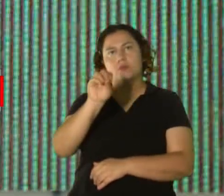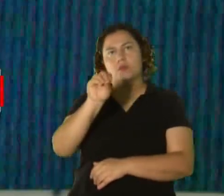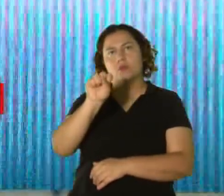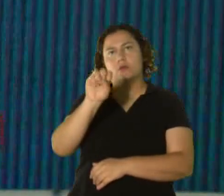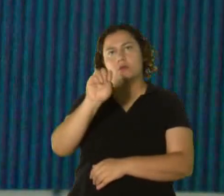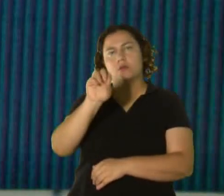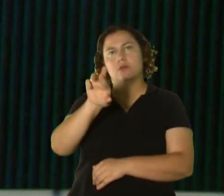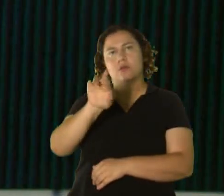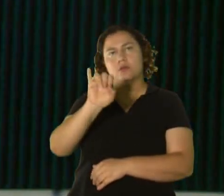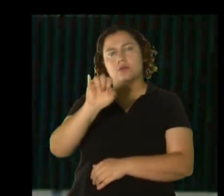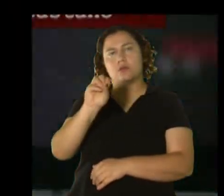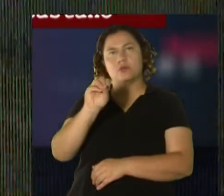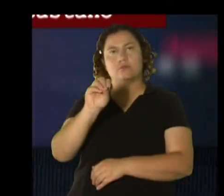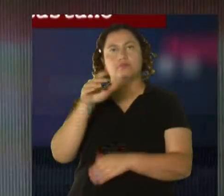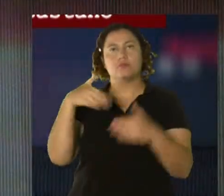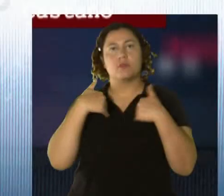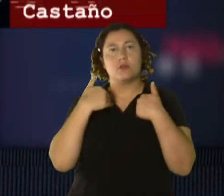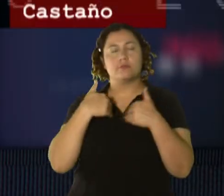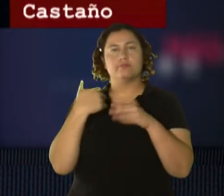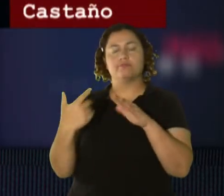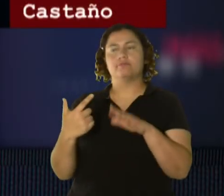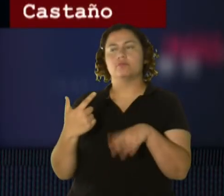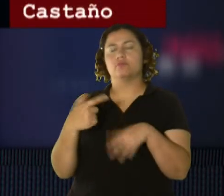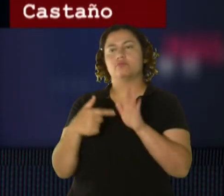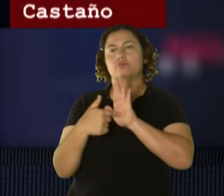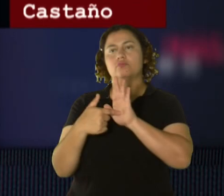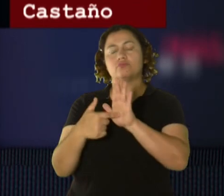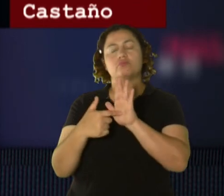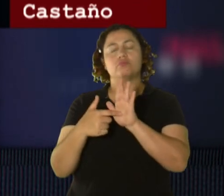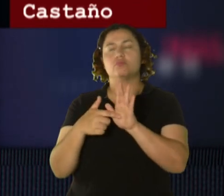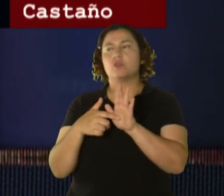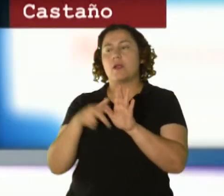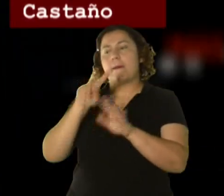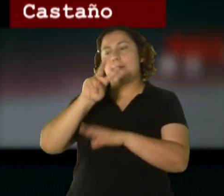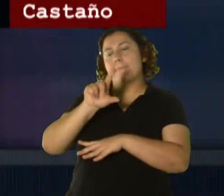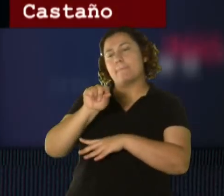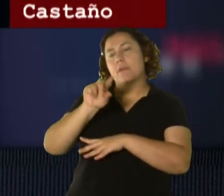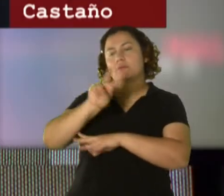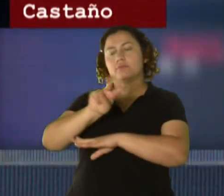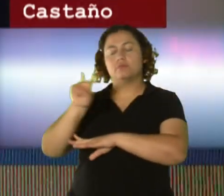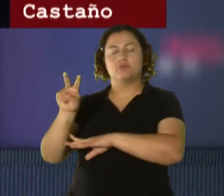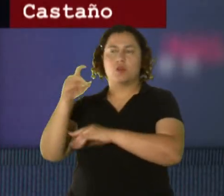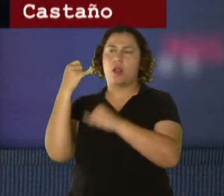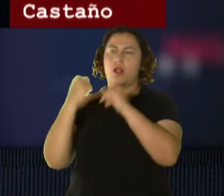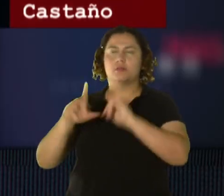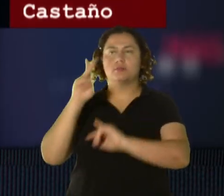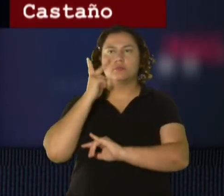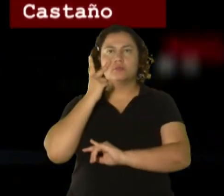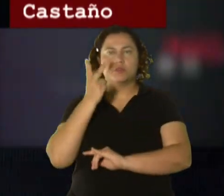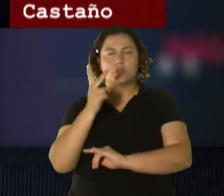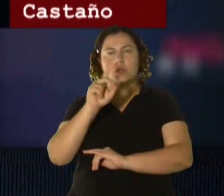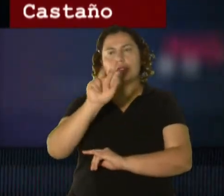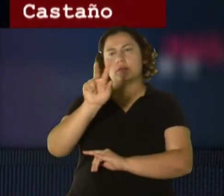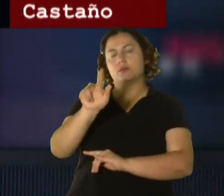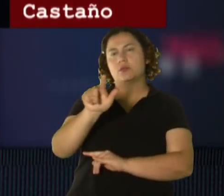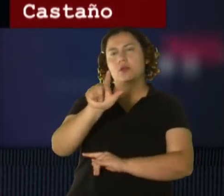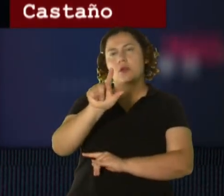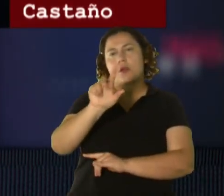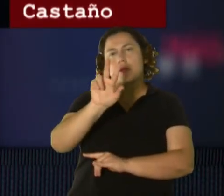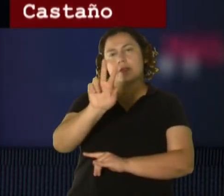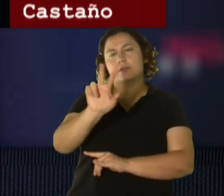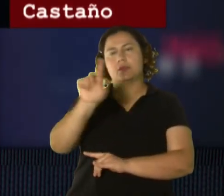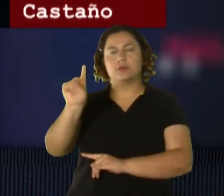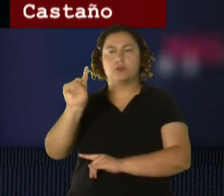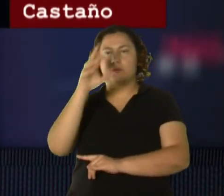Figueroa. Este joven fue reportado para el 2022. La última vez que fue visto fue para el 31 de agosto